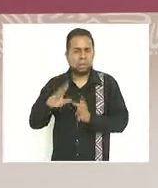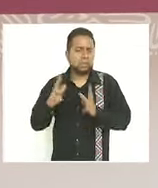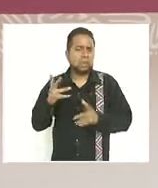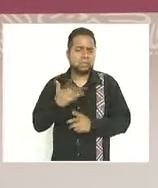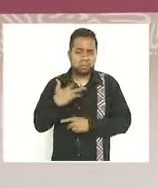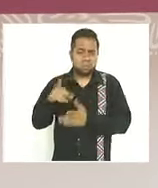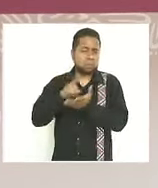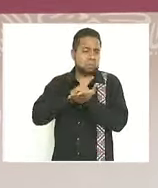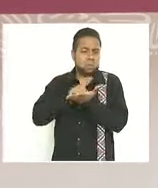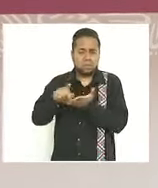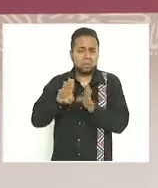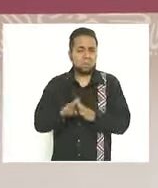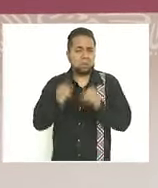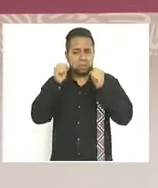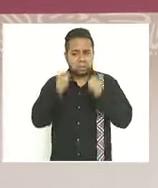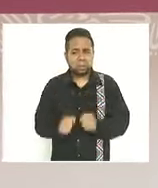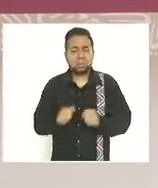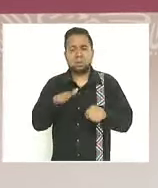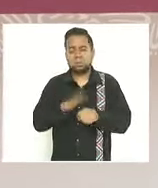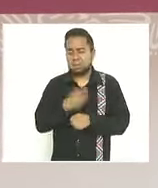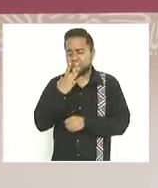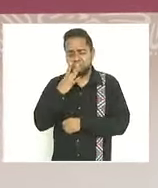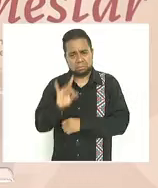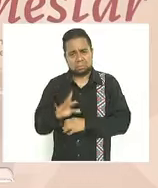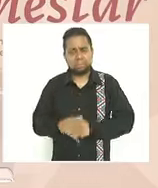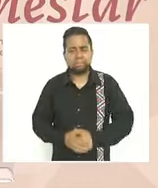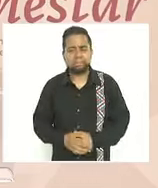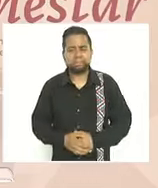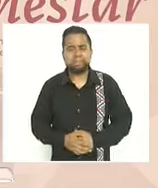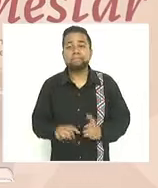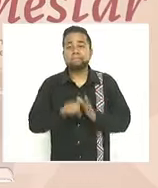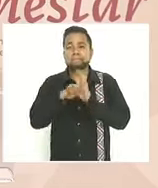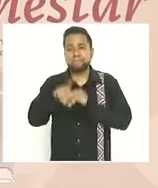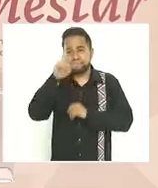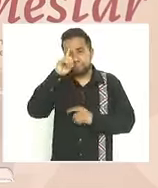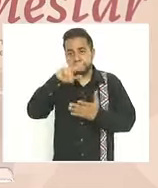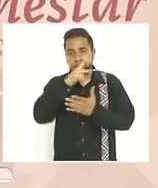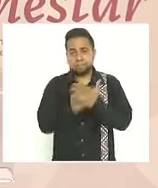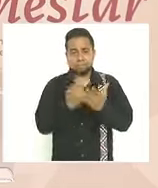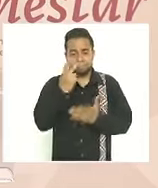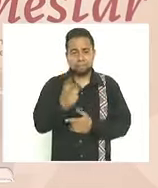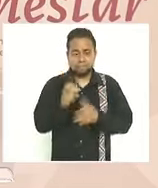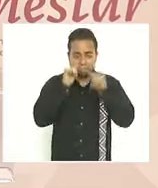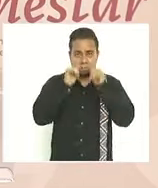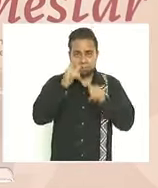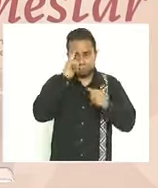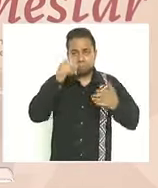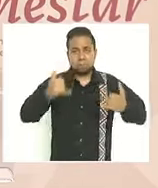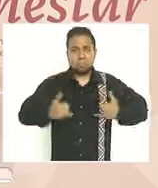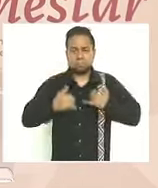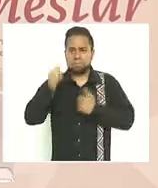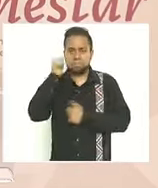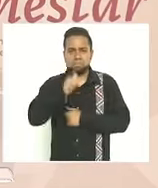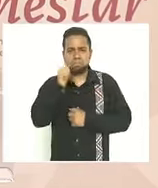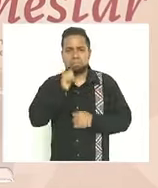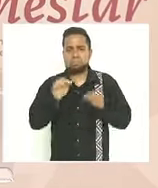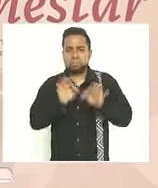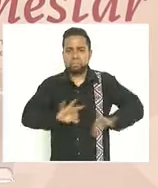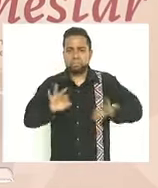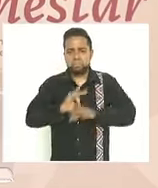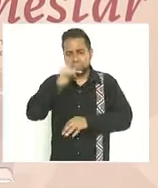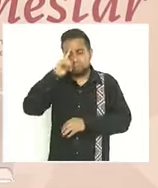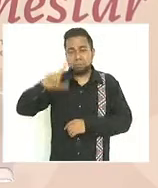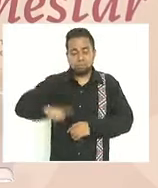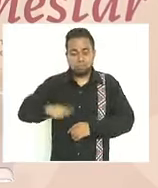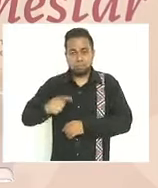derecho de manera segura y más sencilla en el caso del programa la atención a la juventud siempre ha sido una prioridad para el gobierno